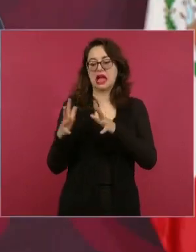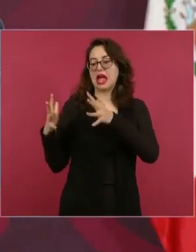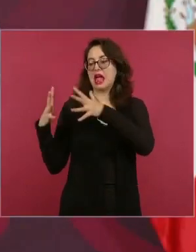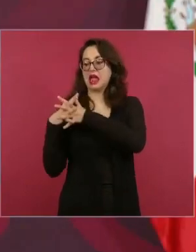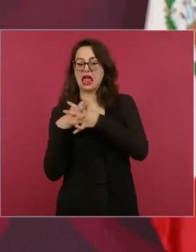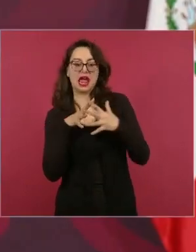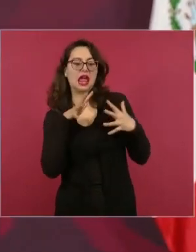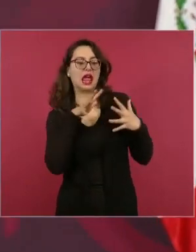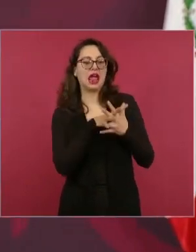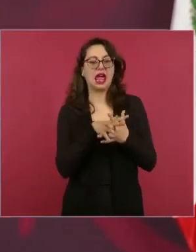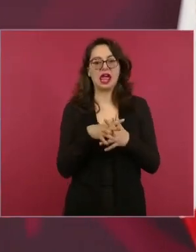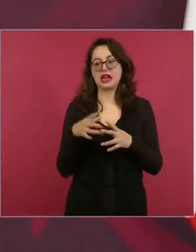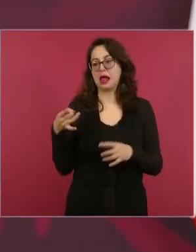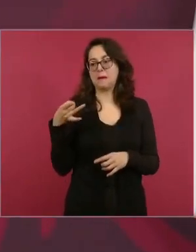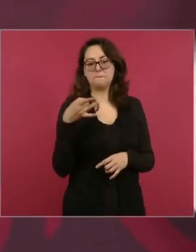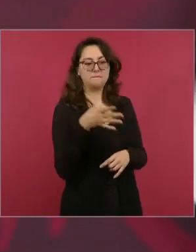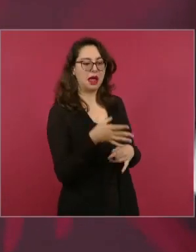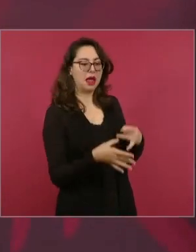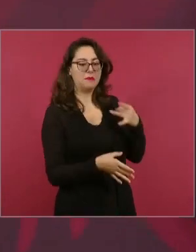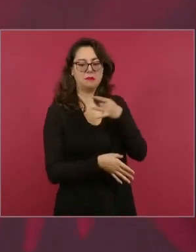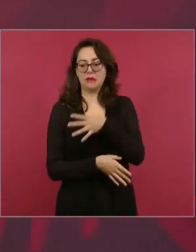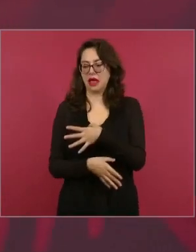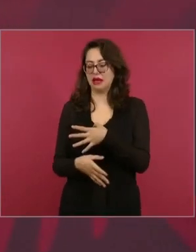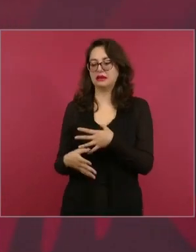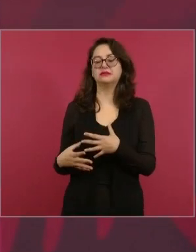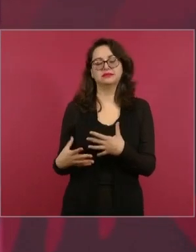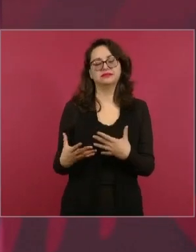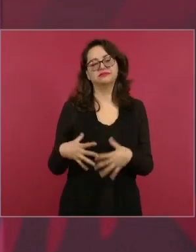pero el pueblo vivía en libertad,